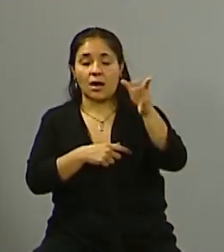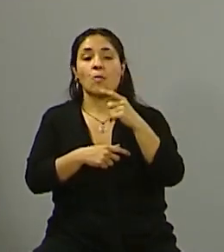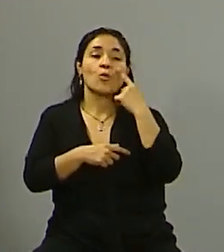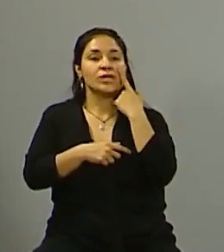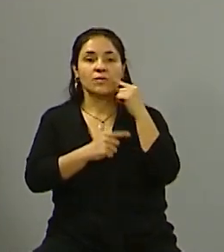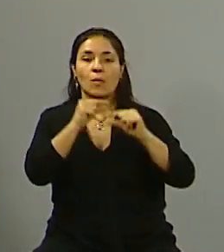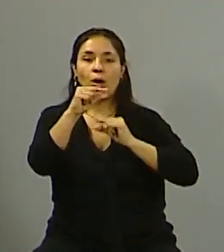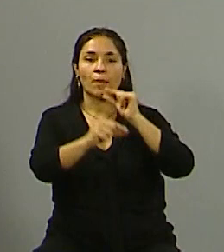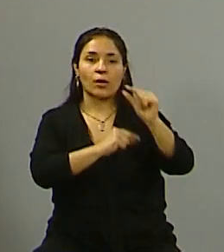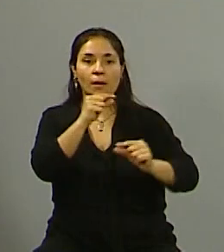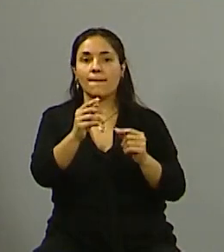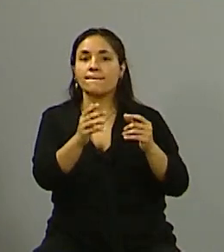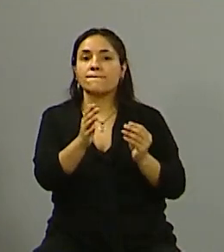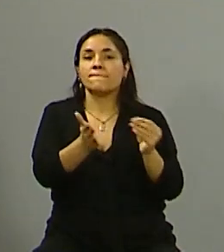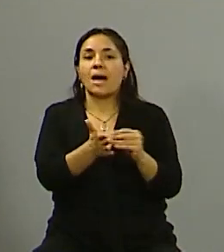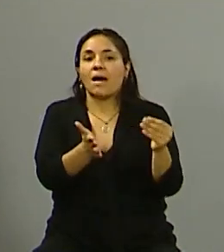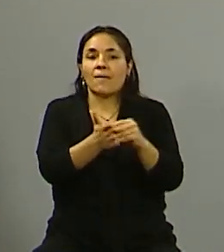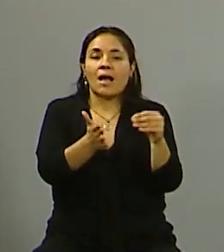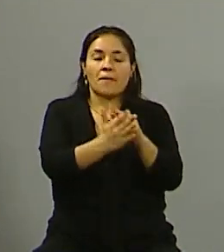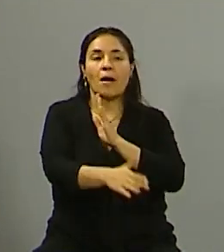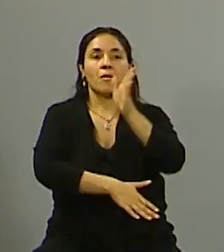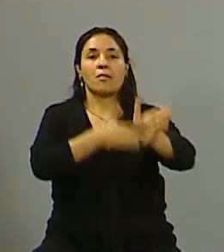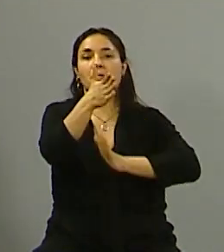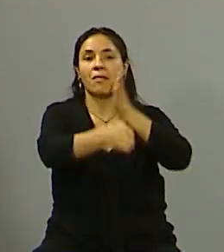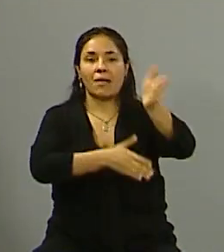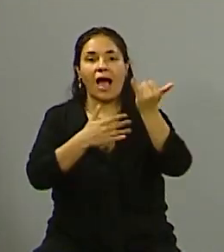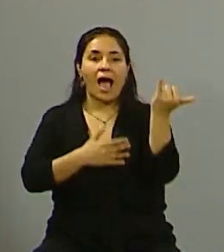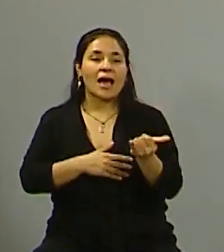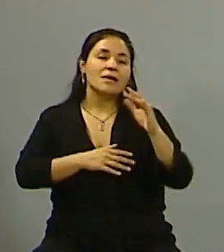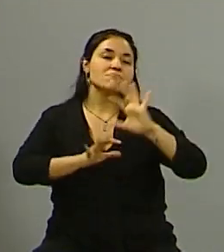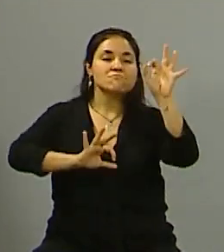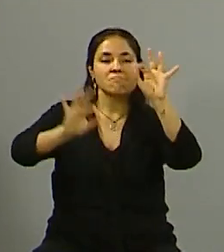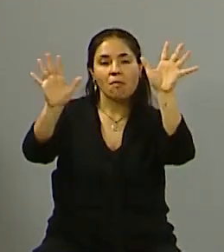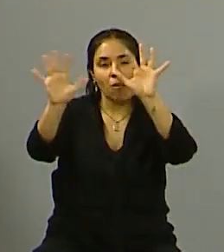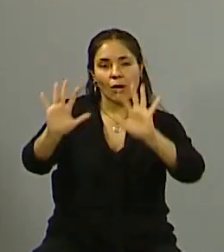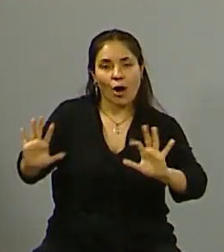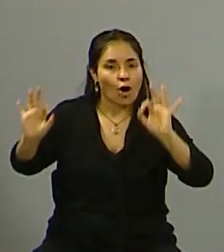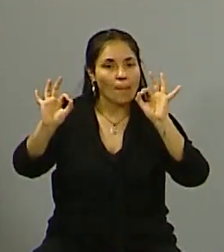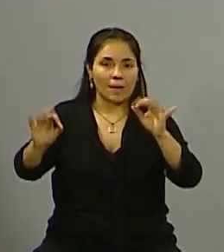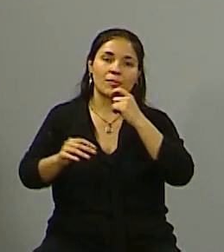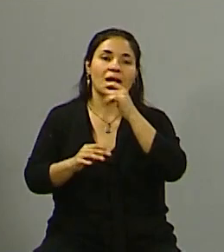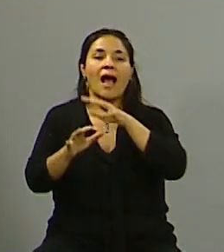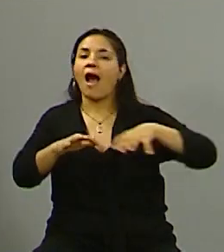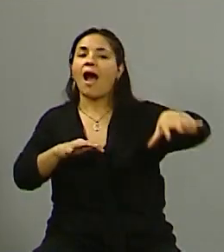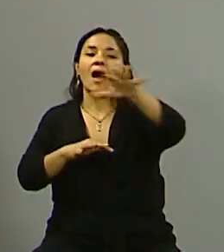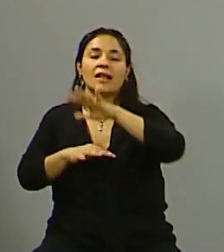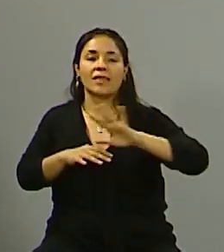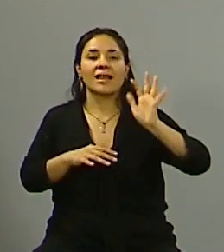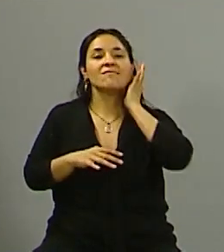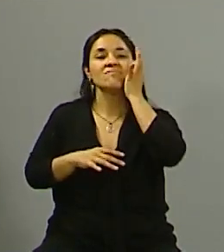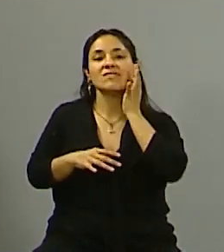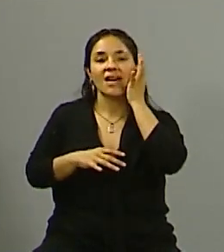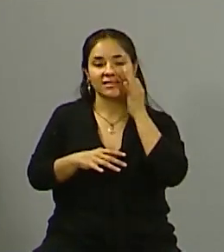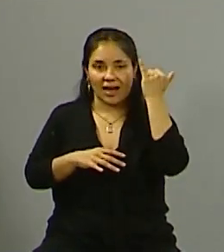un diagrama nuevo que hizo Tadeo, digamos. O sea, el área de limpieza, el área de limpieza, además de tener cooperativas que